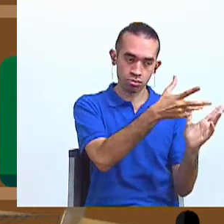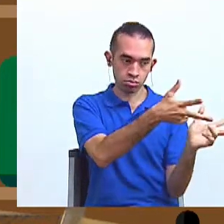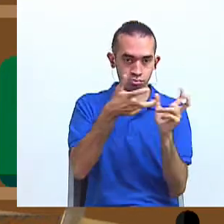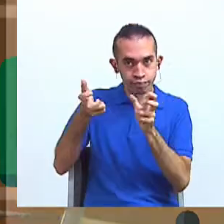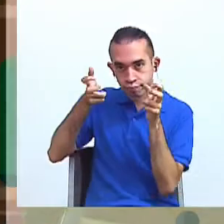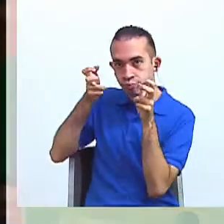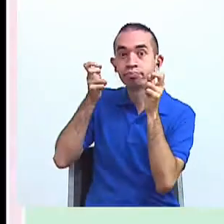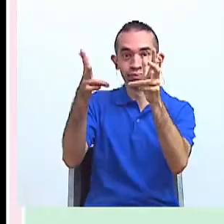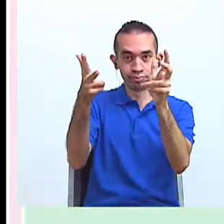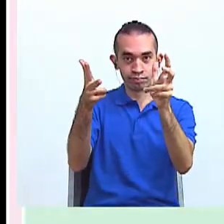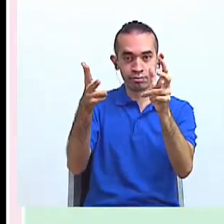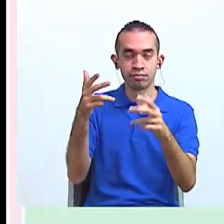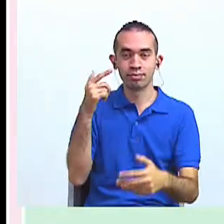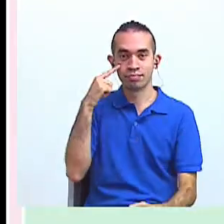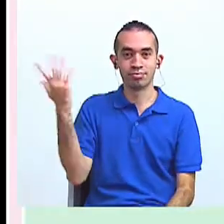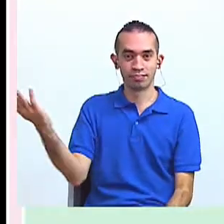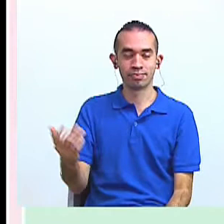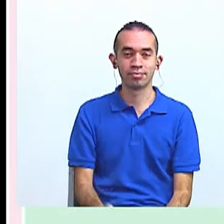si la vemos?